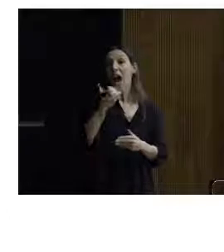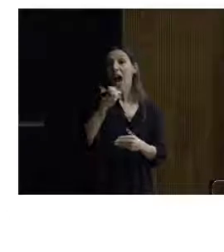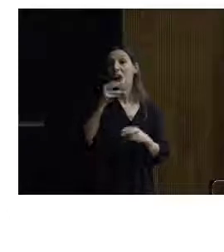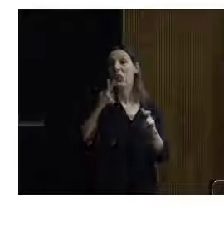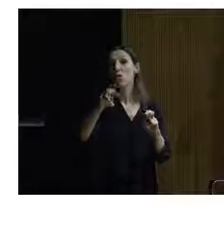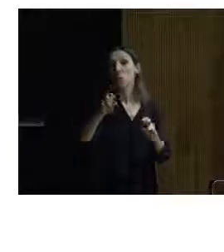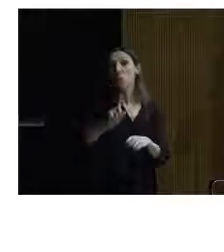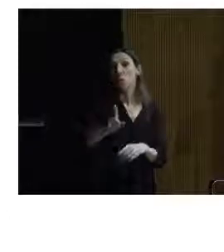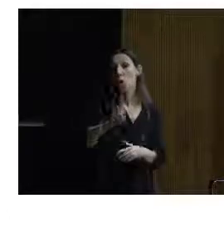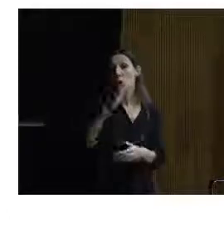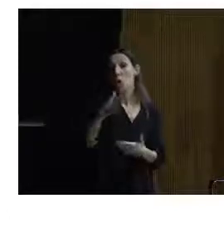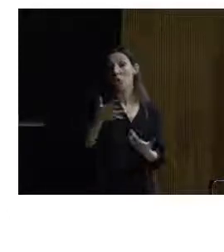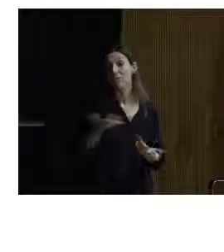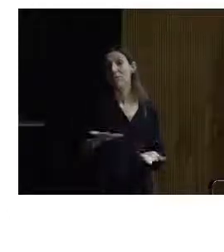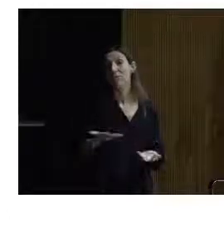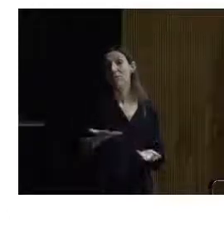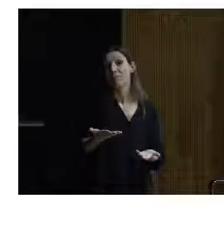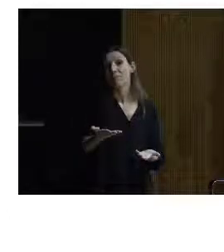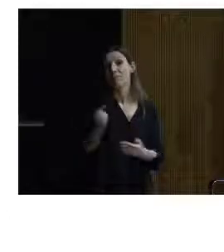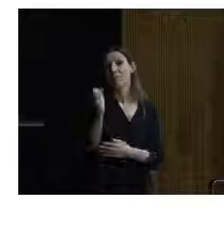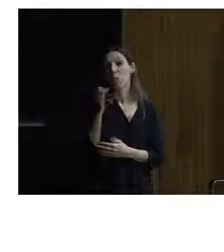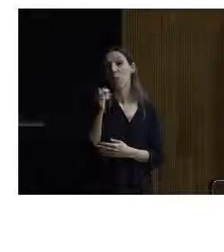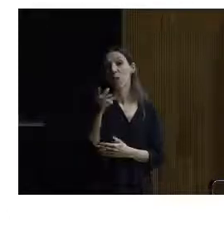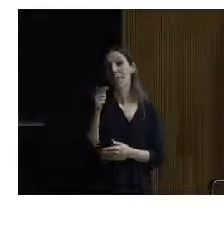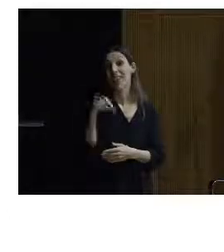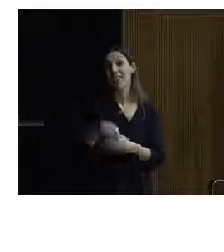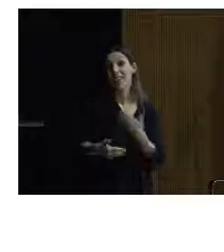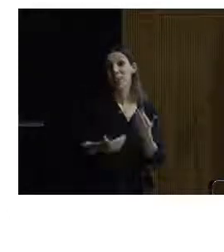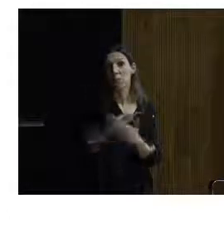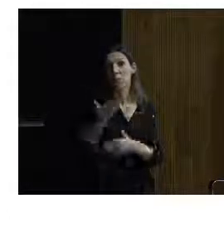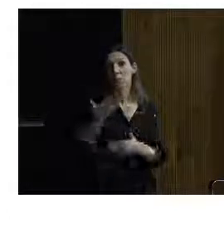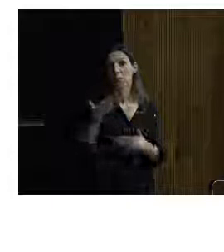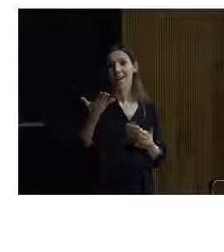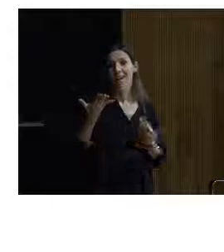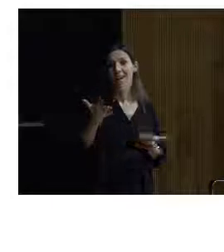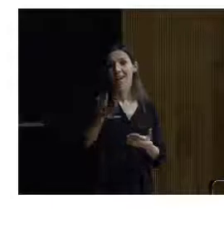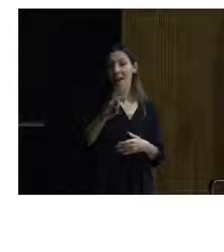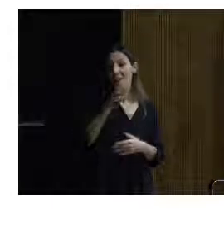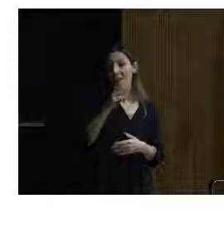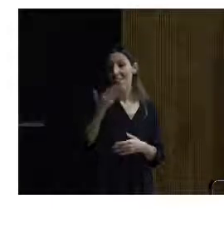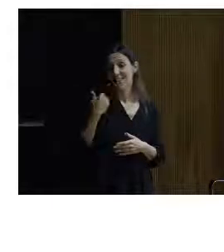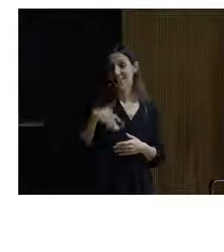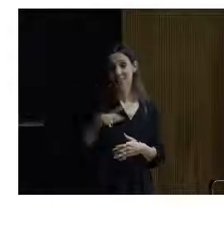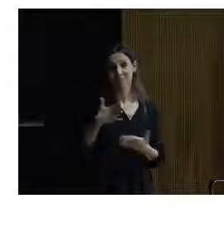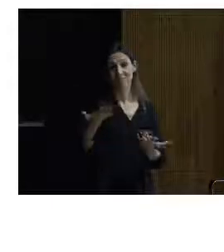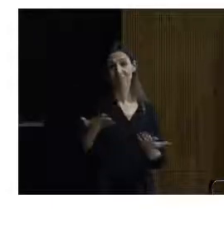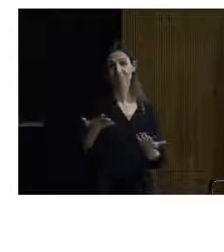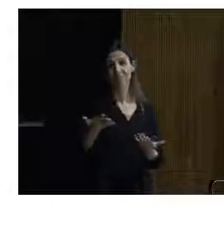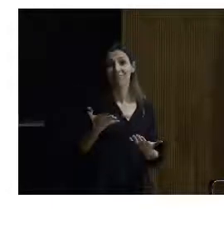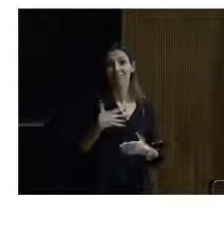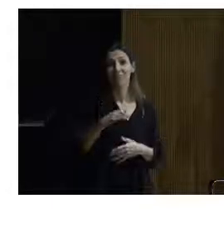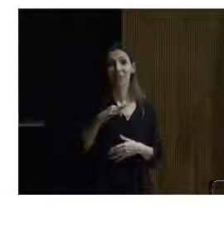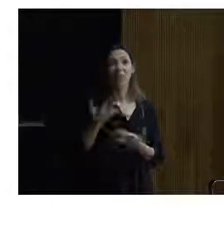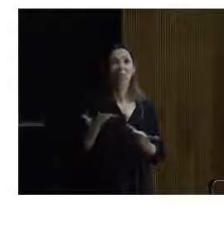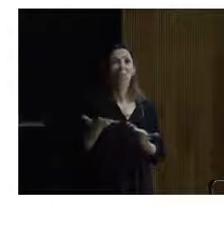otras cosas, porque de las ponencias brillantes de esta mañana y seguramente de las que vienen a continuación, vamos a sacar la